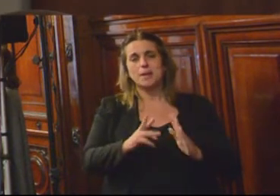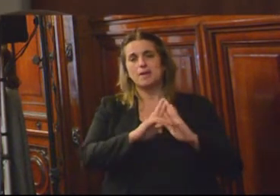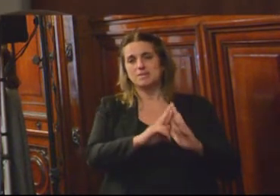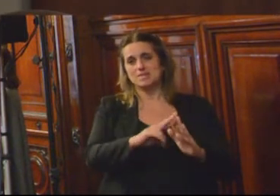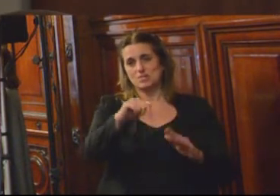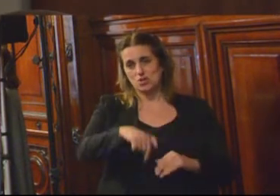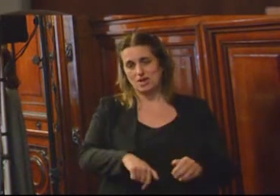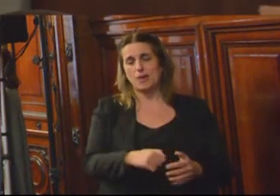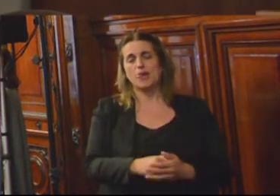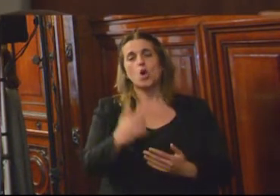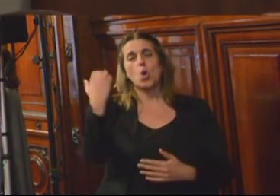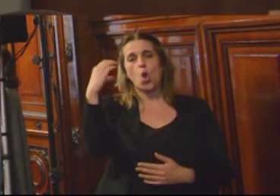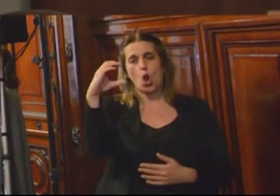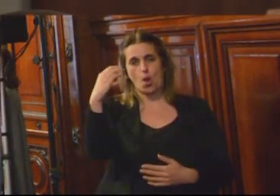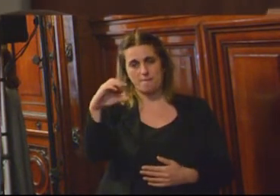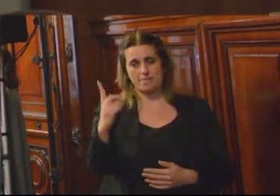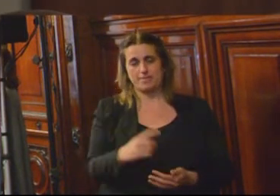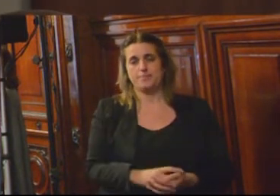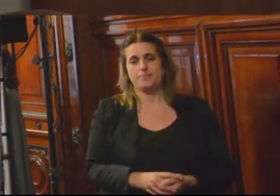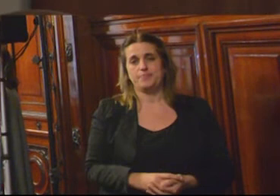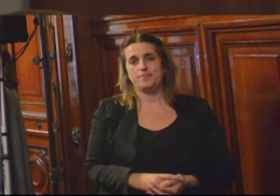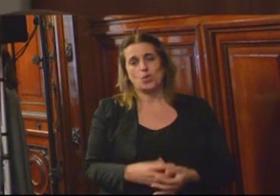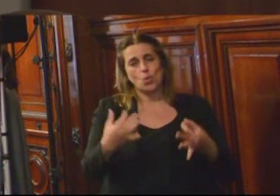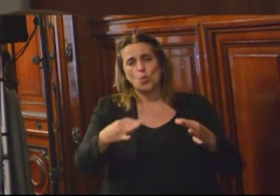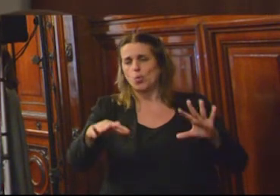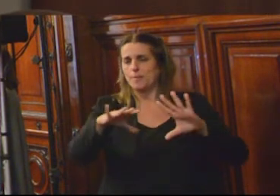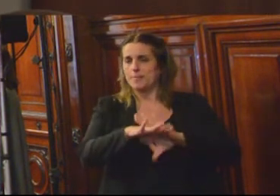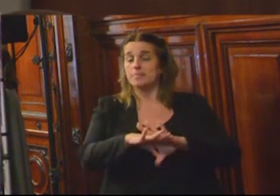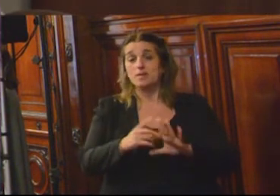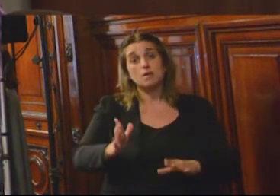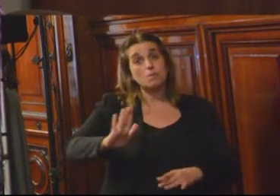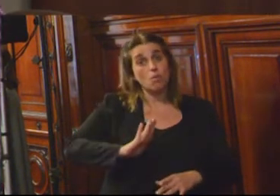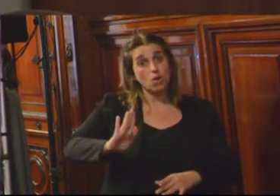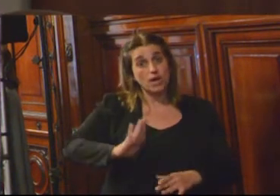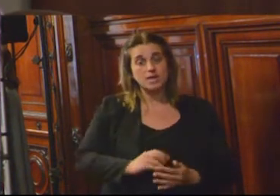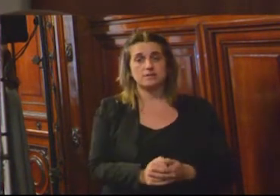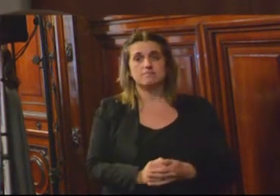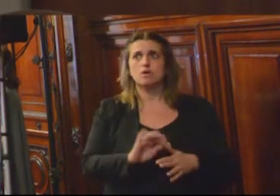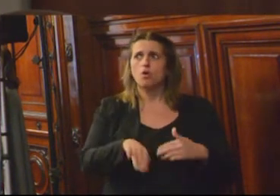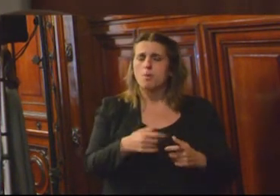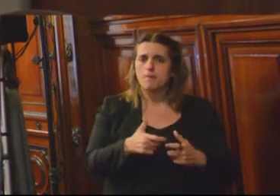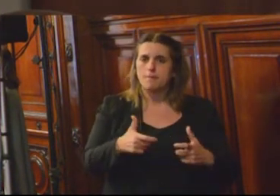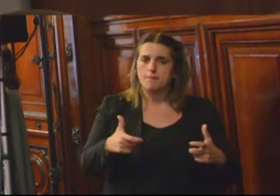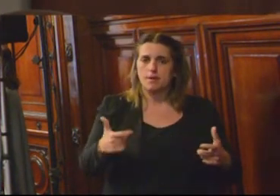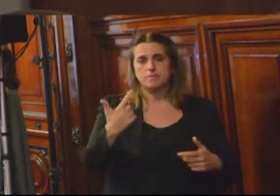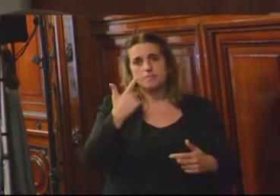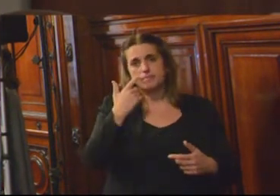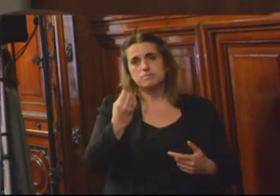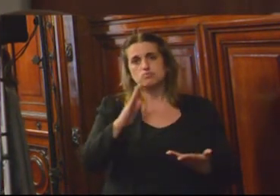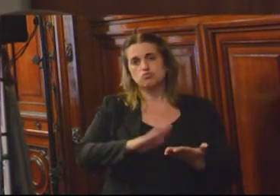de Colombia, que el incremento de la participación